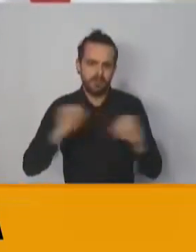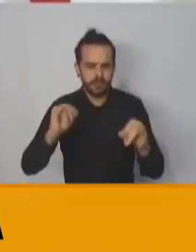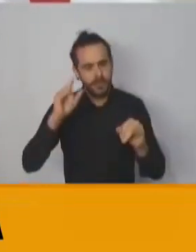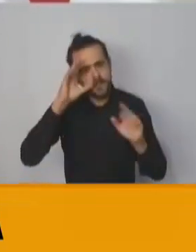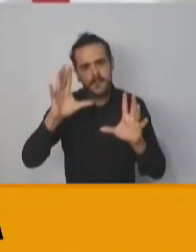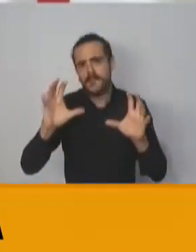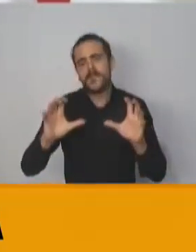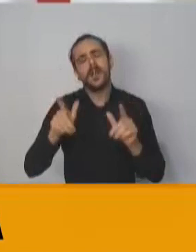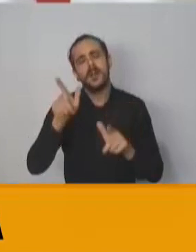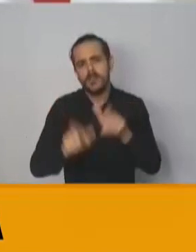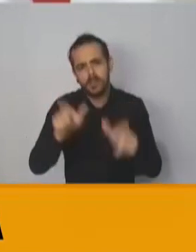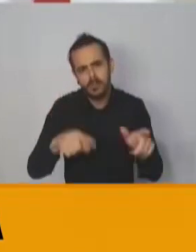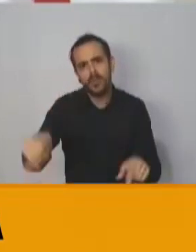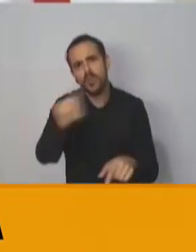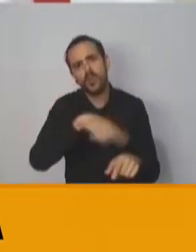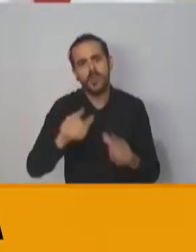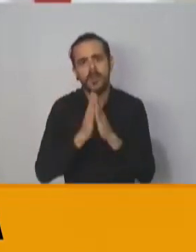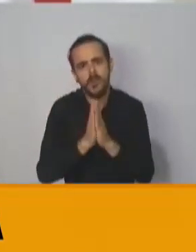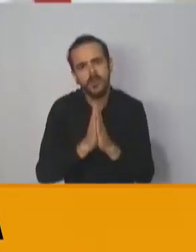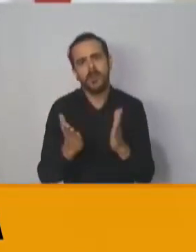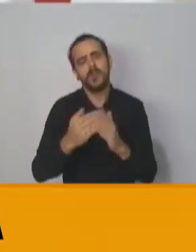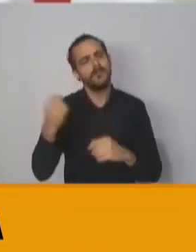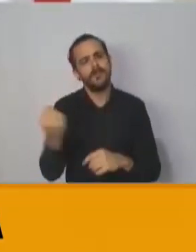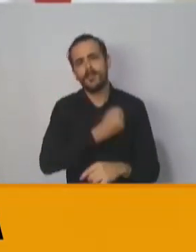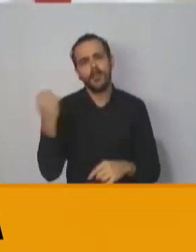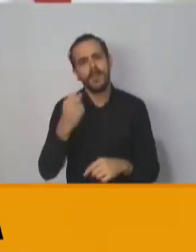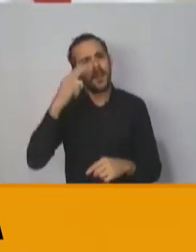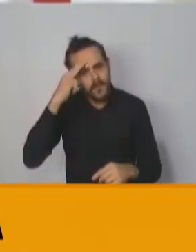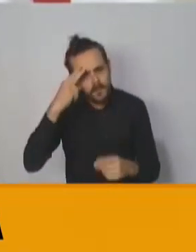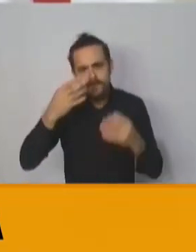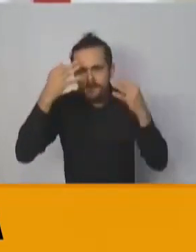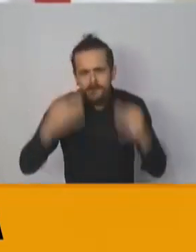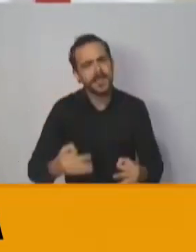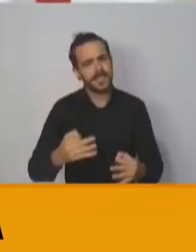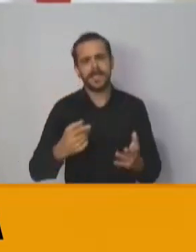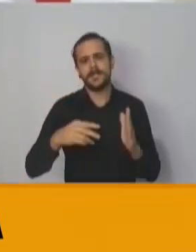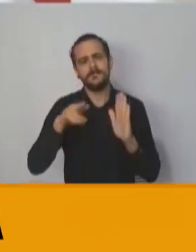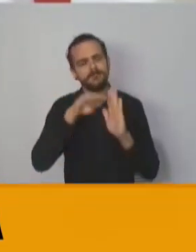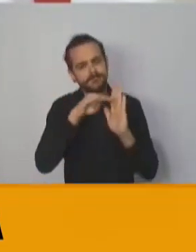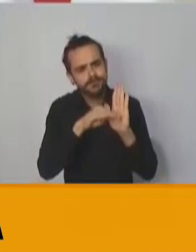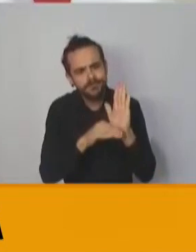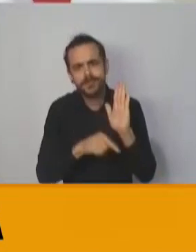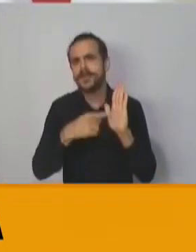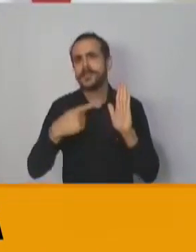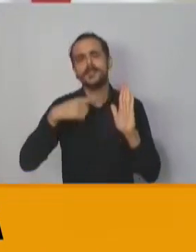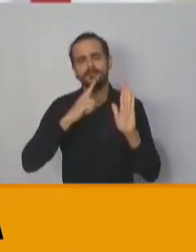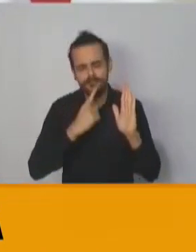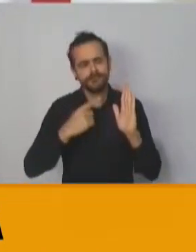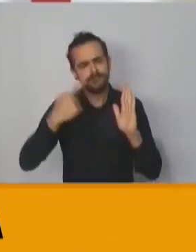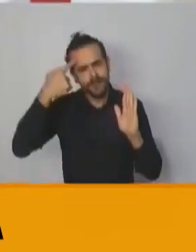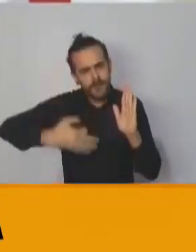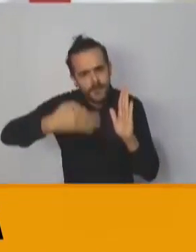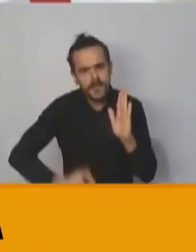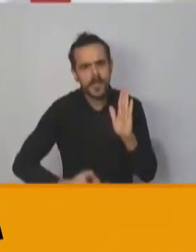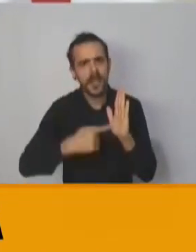importante de respetar todas las indicaciones y las medidas que se están tomando a través del gobierno y a través de los